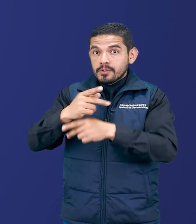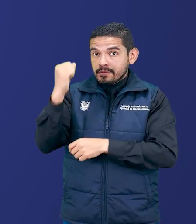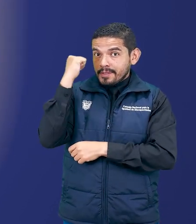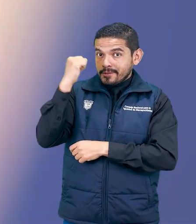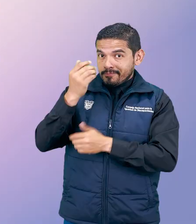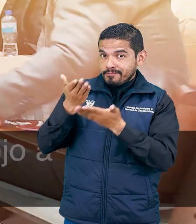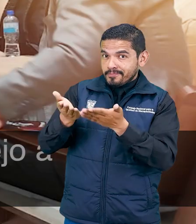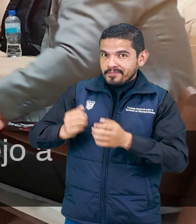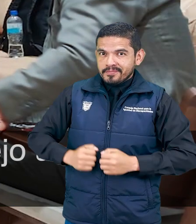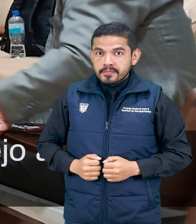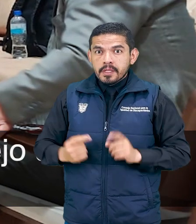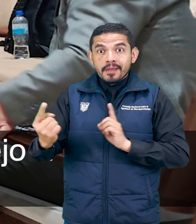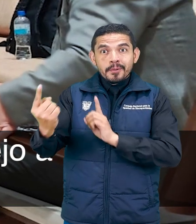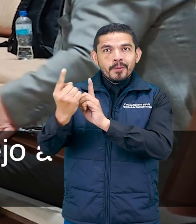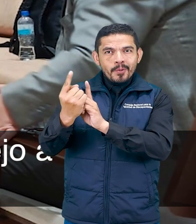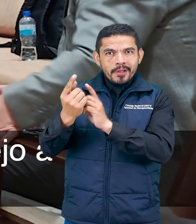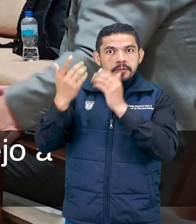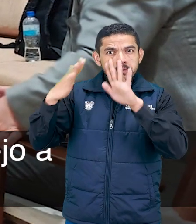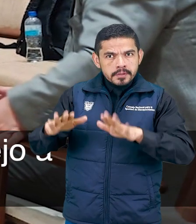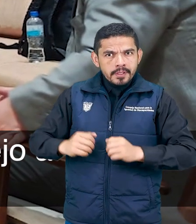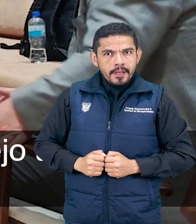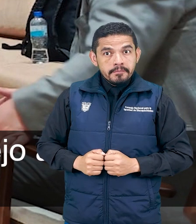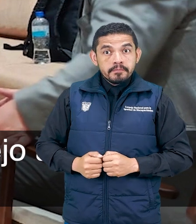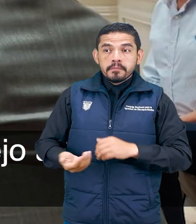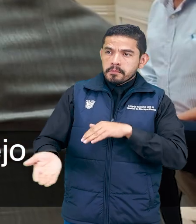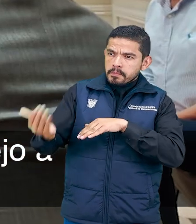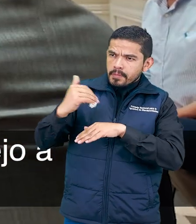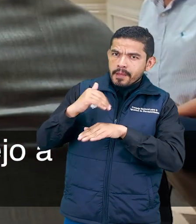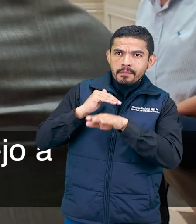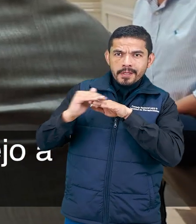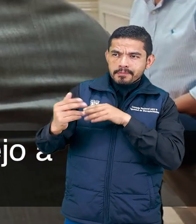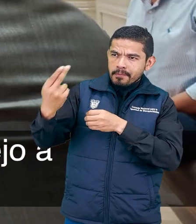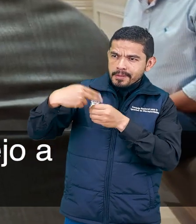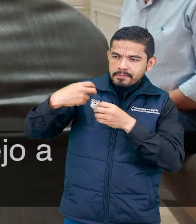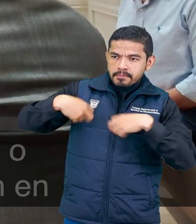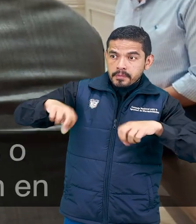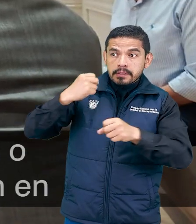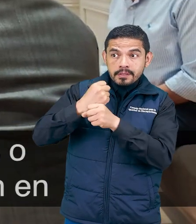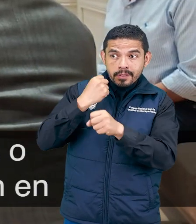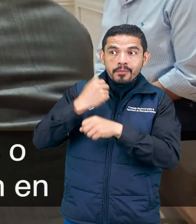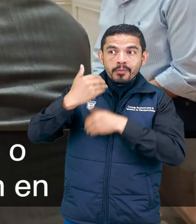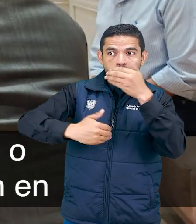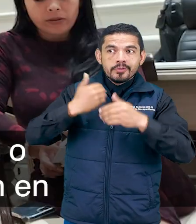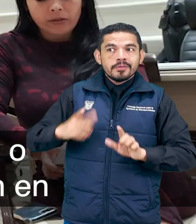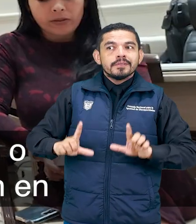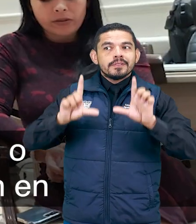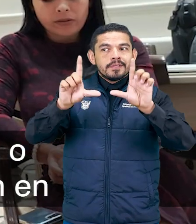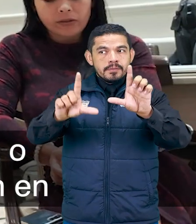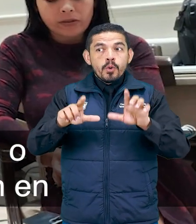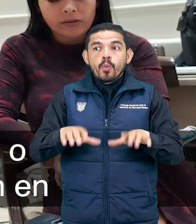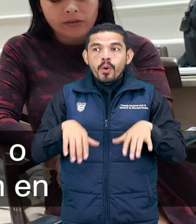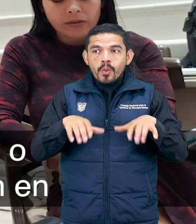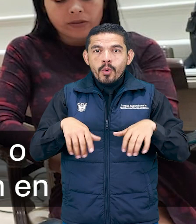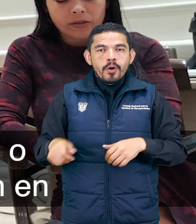Derechos Este encuentro permitió invitar al Consejo a participar en mesas de trabajo para el proceso de certificación de